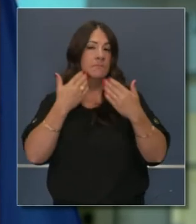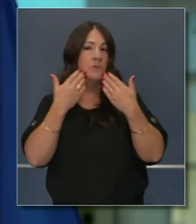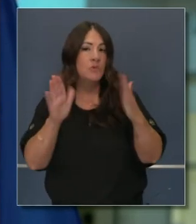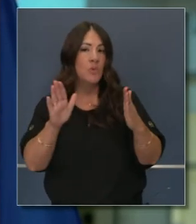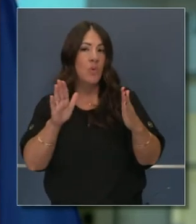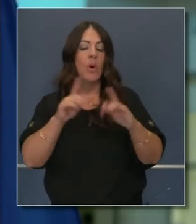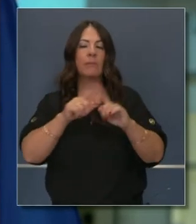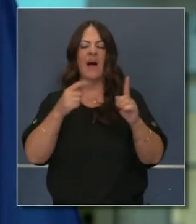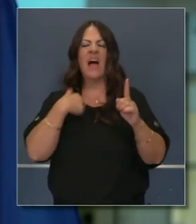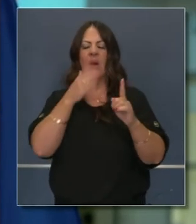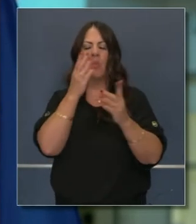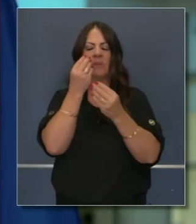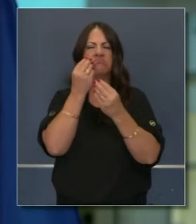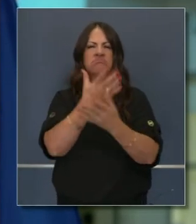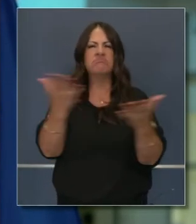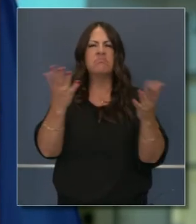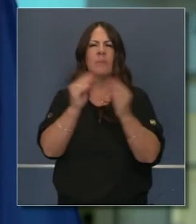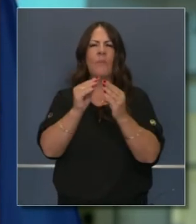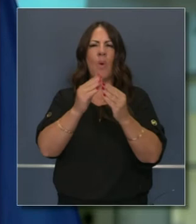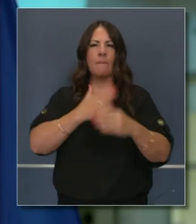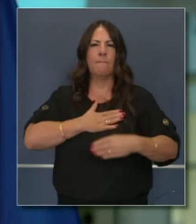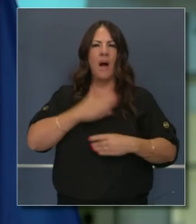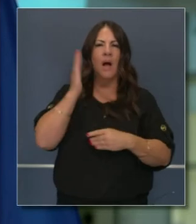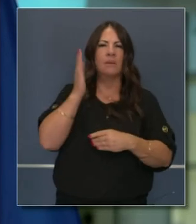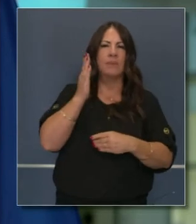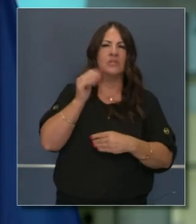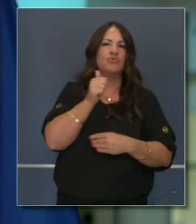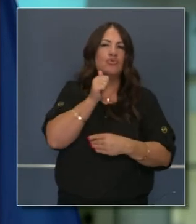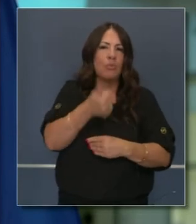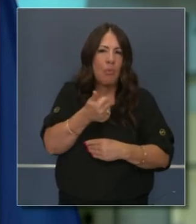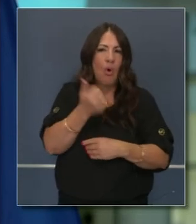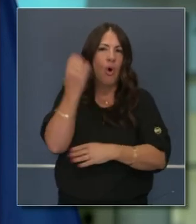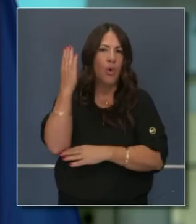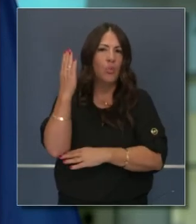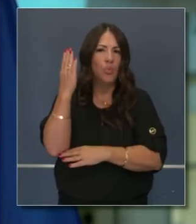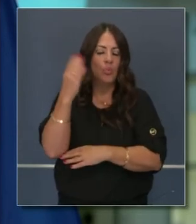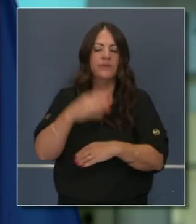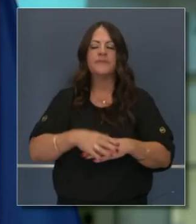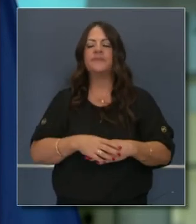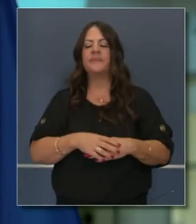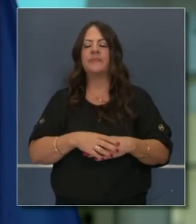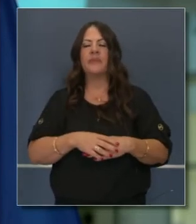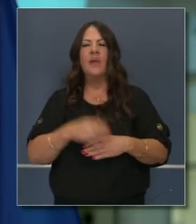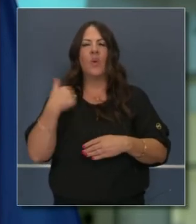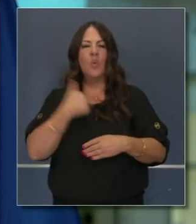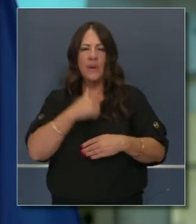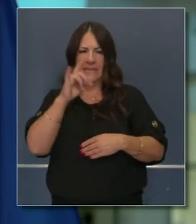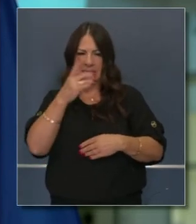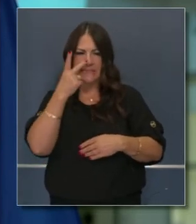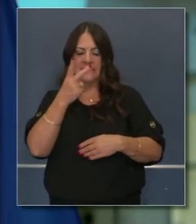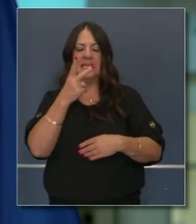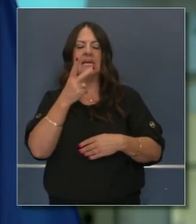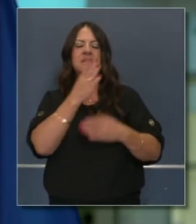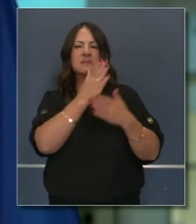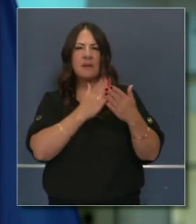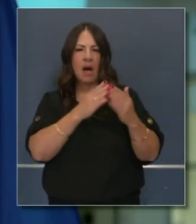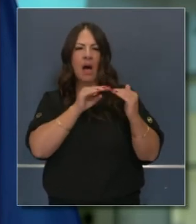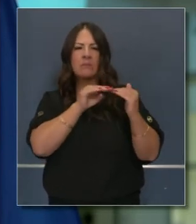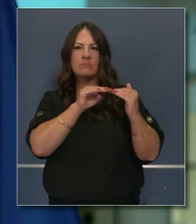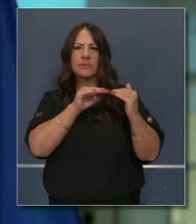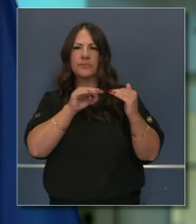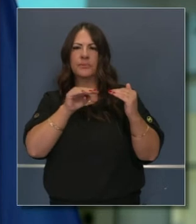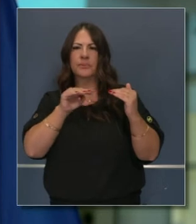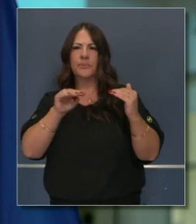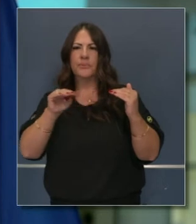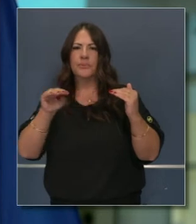días basados en el modelo y lo reseñaremos mañana durante nuestra conferencia de prensa. Pero ciertamente sí hemos visto estabilización